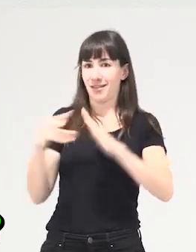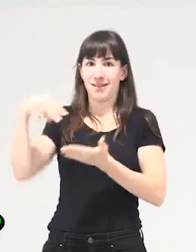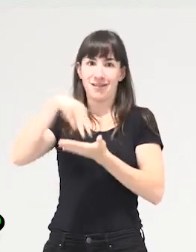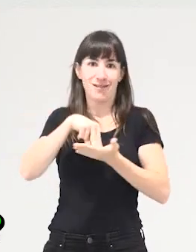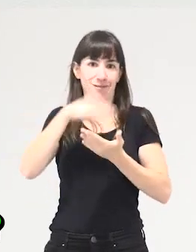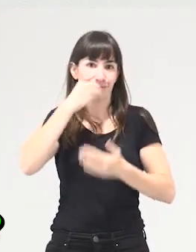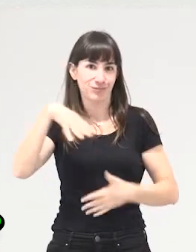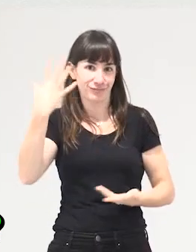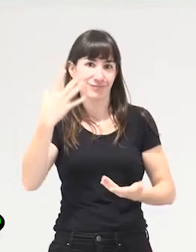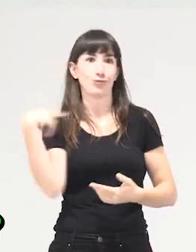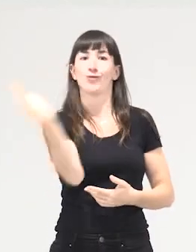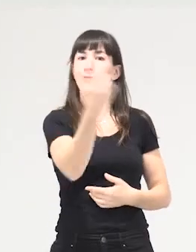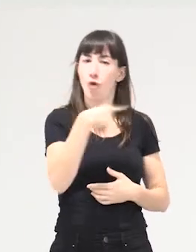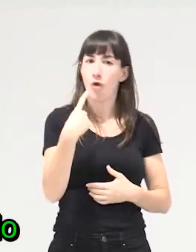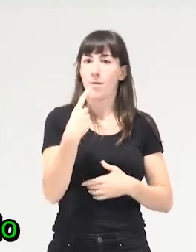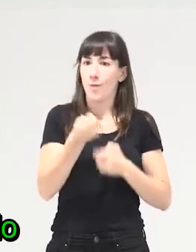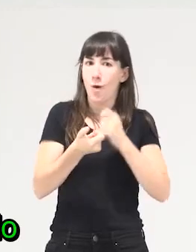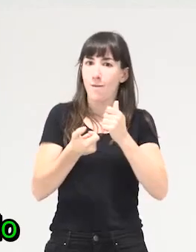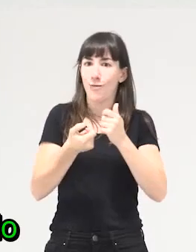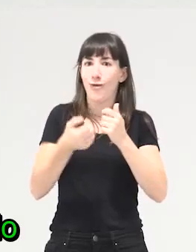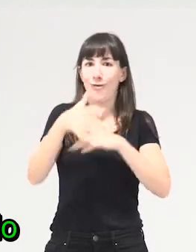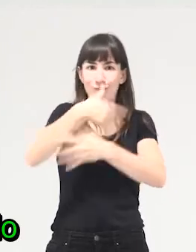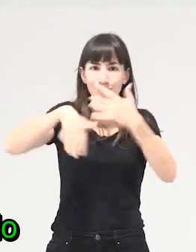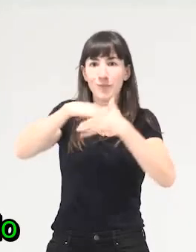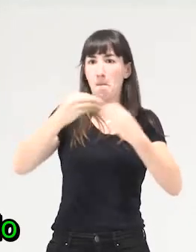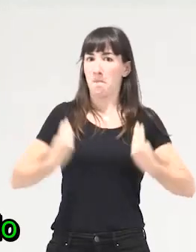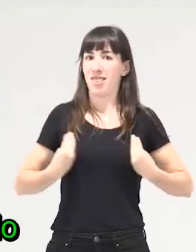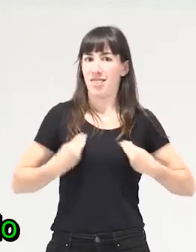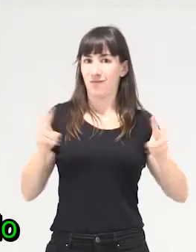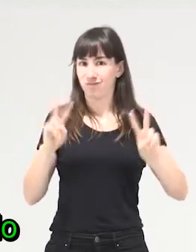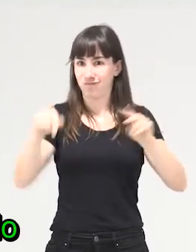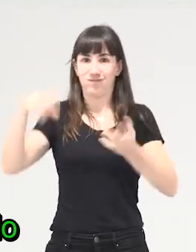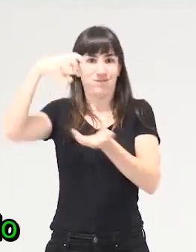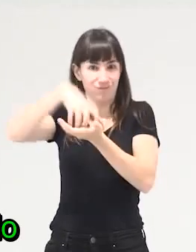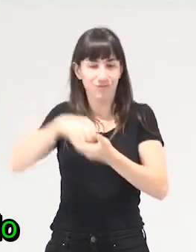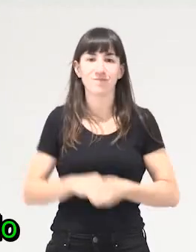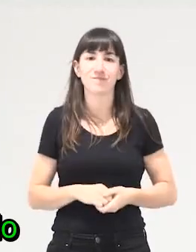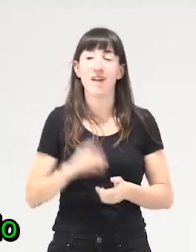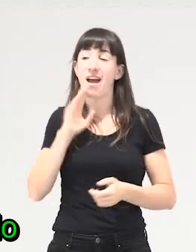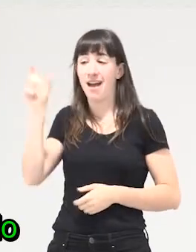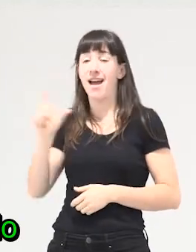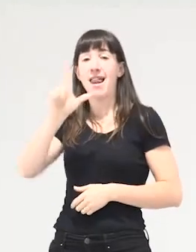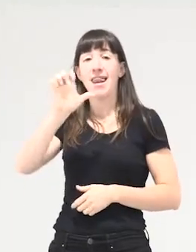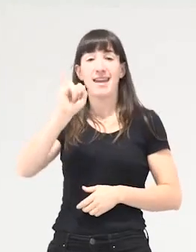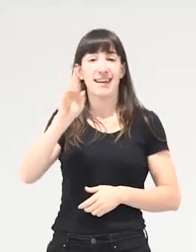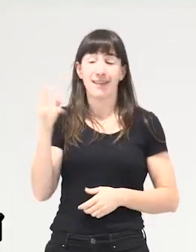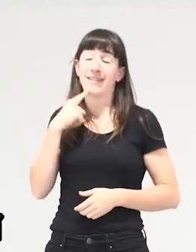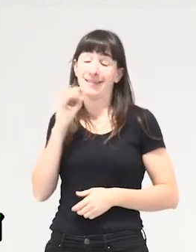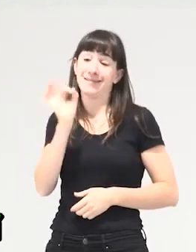dotándola entre todas de vida, ¿no? Como comentaba Leire, la idea sería no enrollarme demasiado, ja,